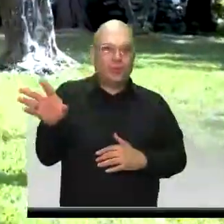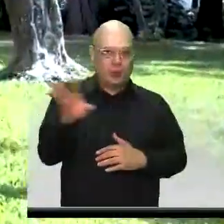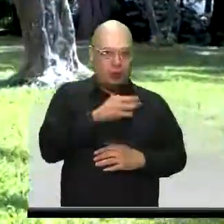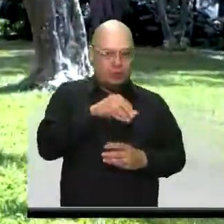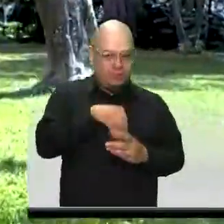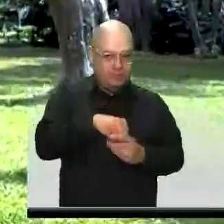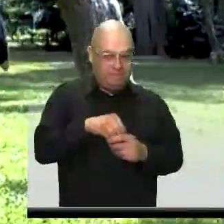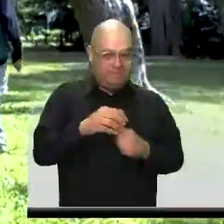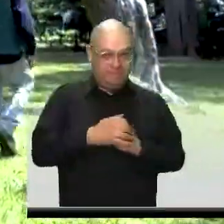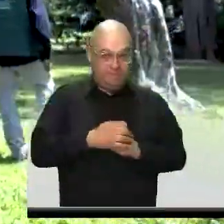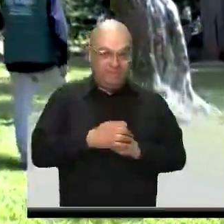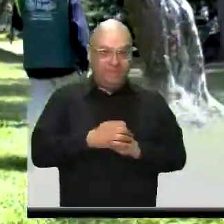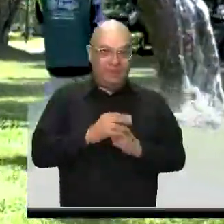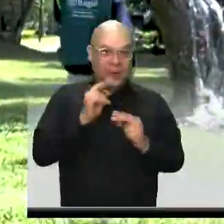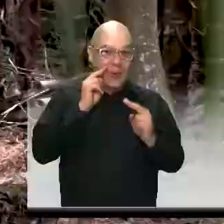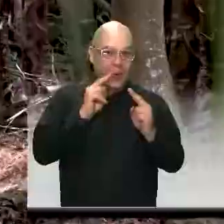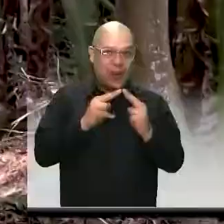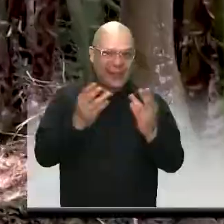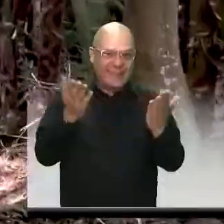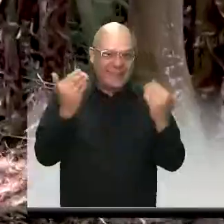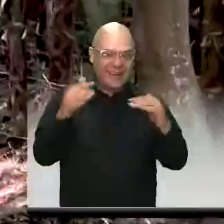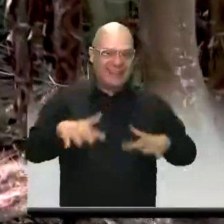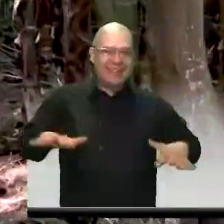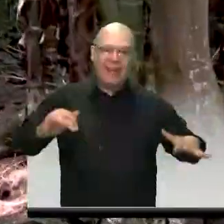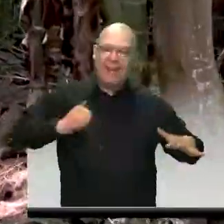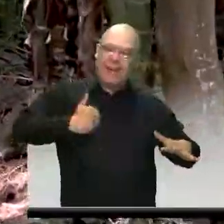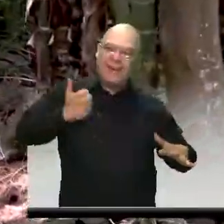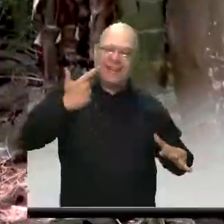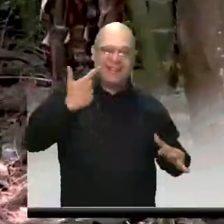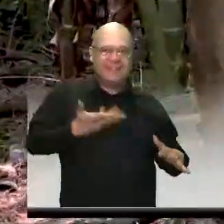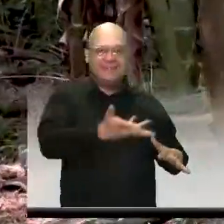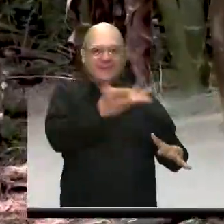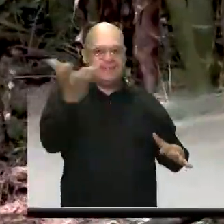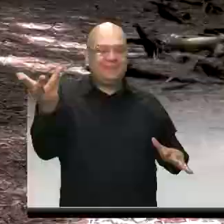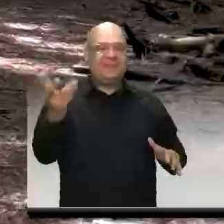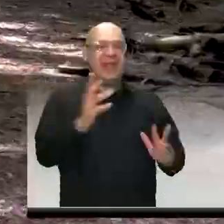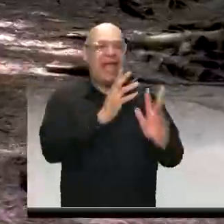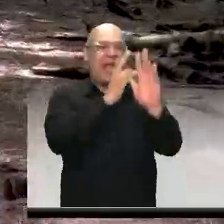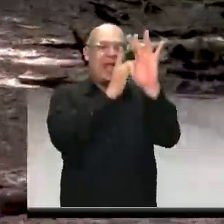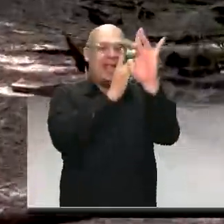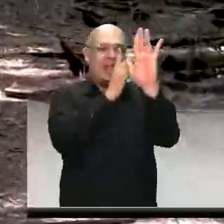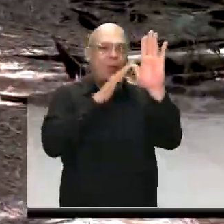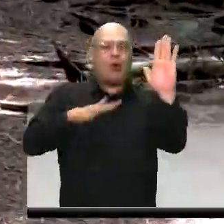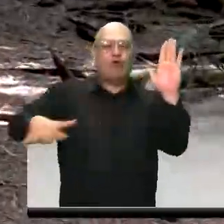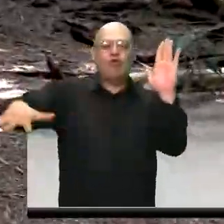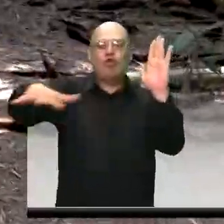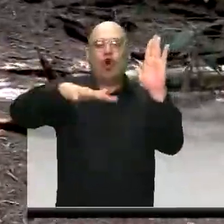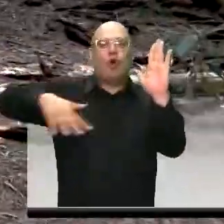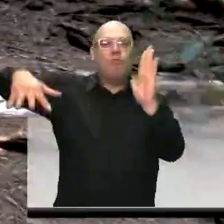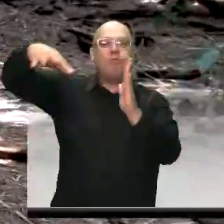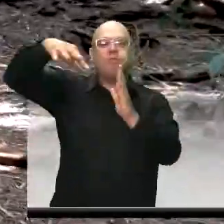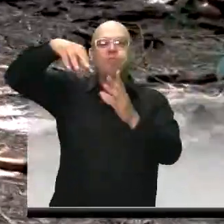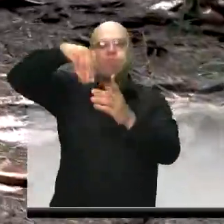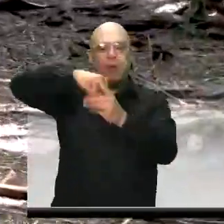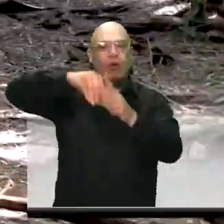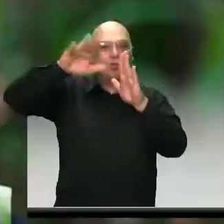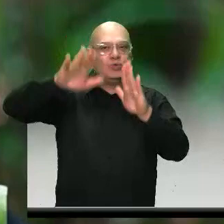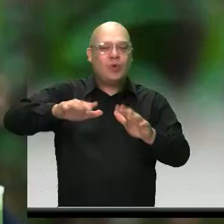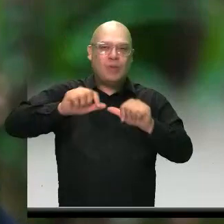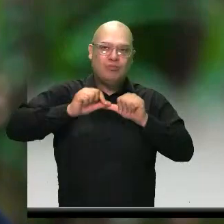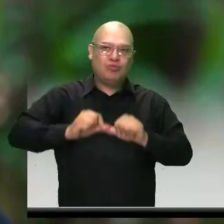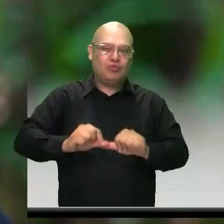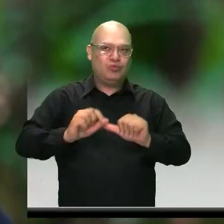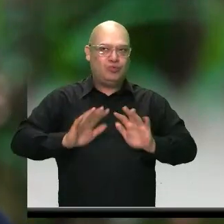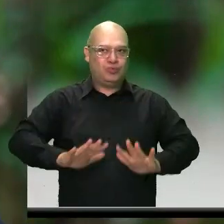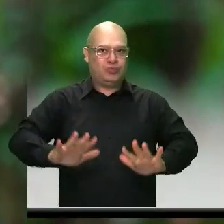Conoce este bello espacio y disfrútalo. Itagüí, un territorio ambientalmente sostenible. Le hago una invitación a todos